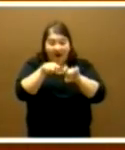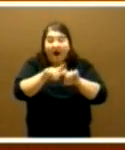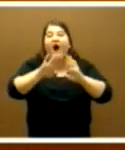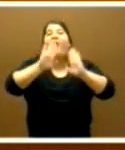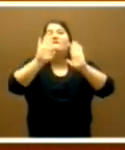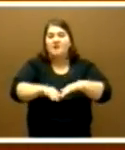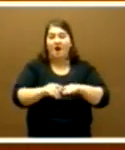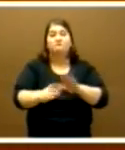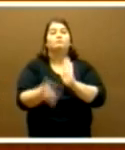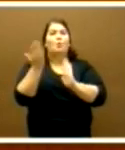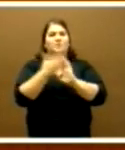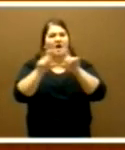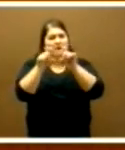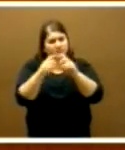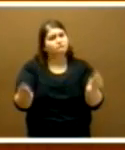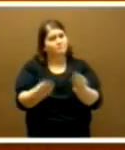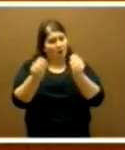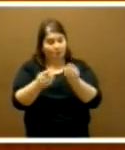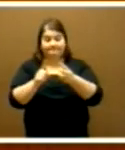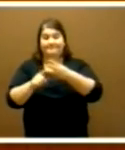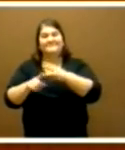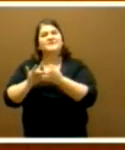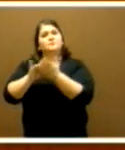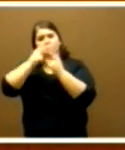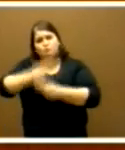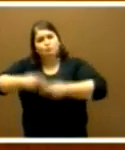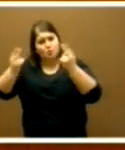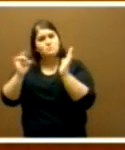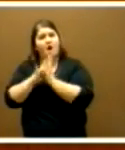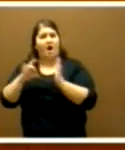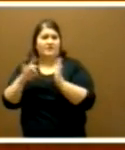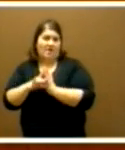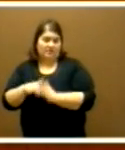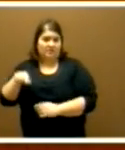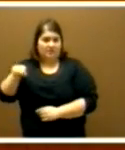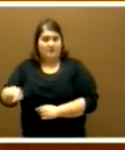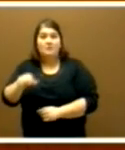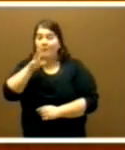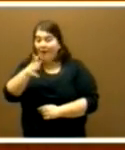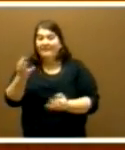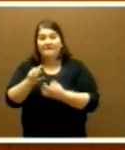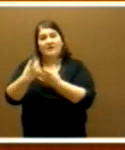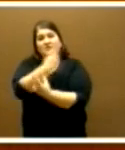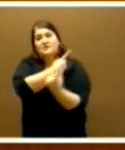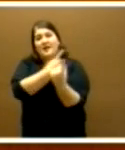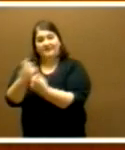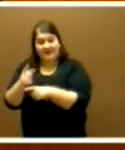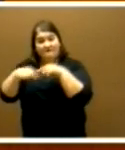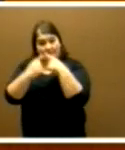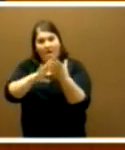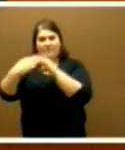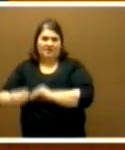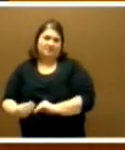la productividad de las empresas. Y el de servicios públicos de calidad que se adapten a las necesidades de las